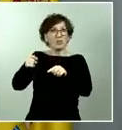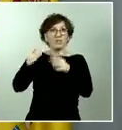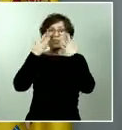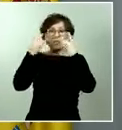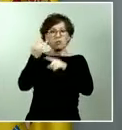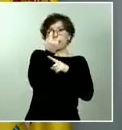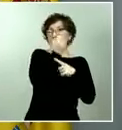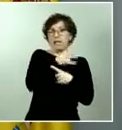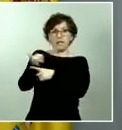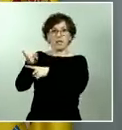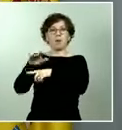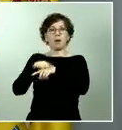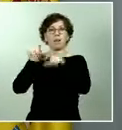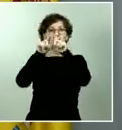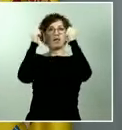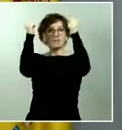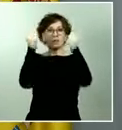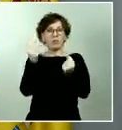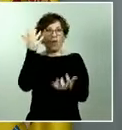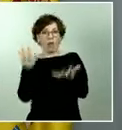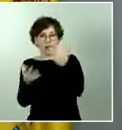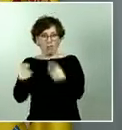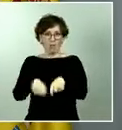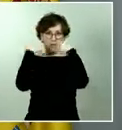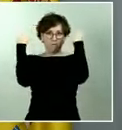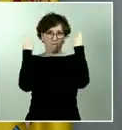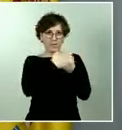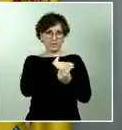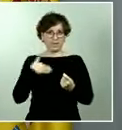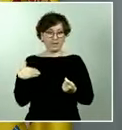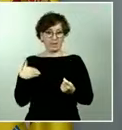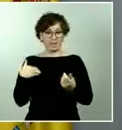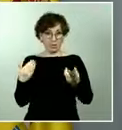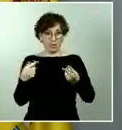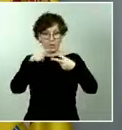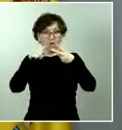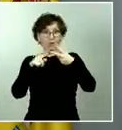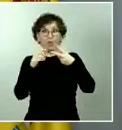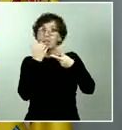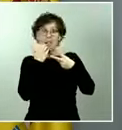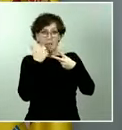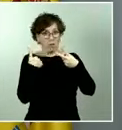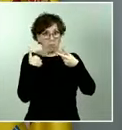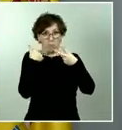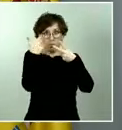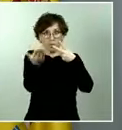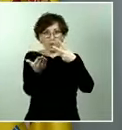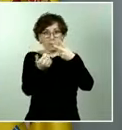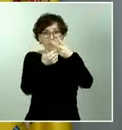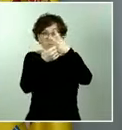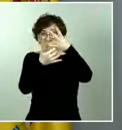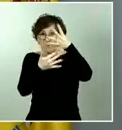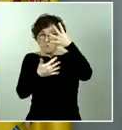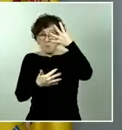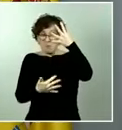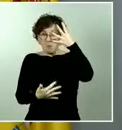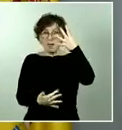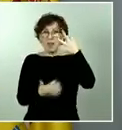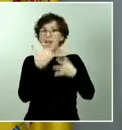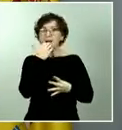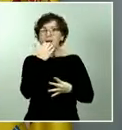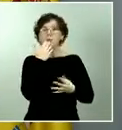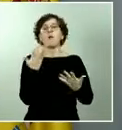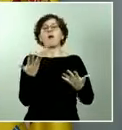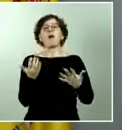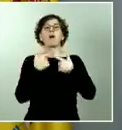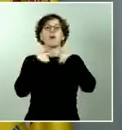instituciones yo creo que con estos dos ejemplos si multiplicamos las posibilidades de ejemplos puede quedar un poquito más claro lo que